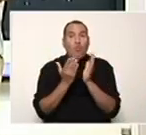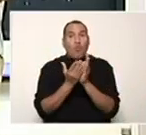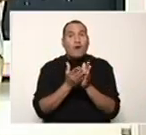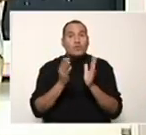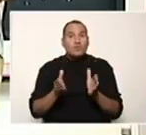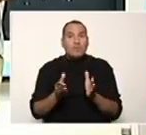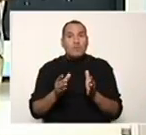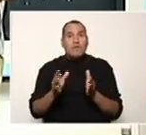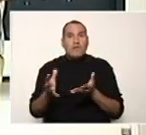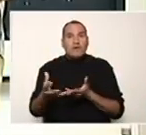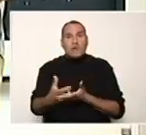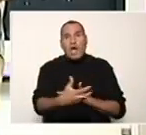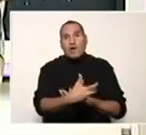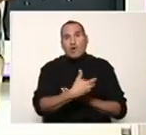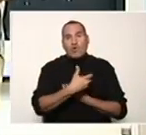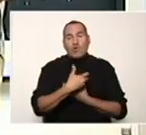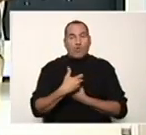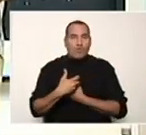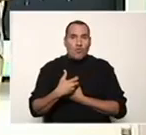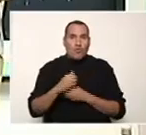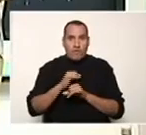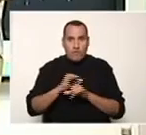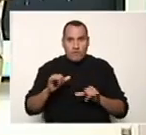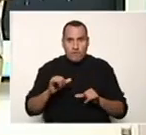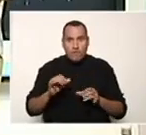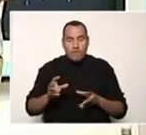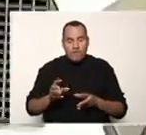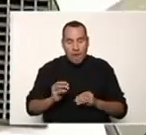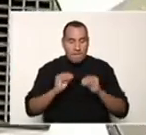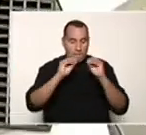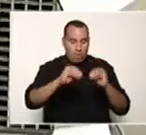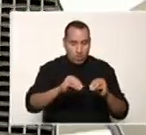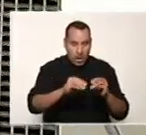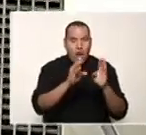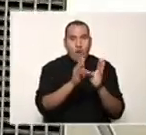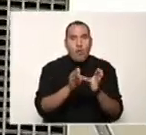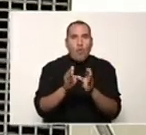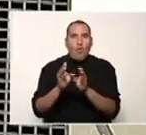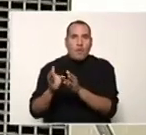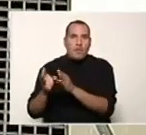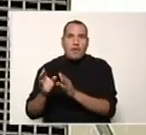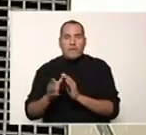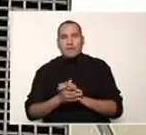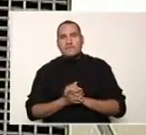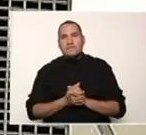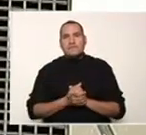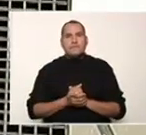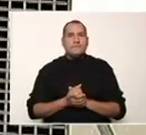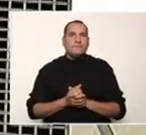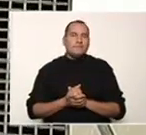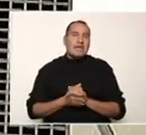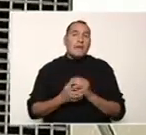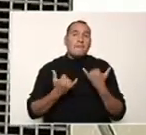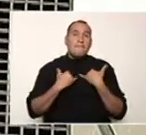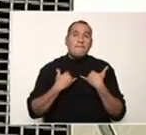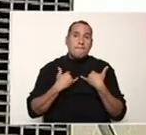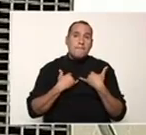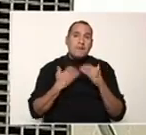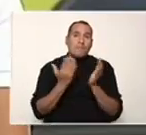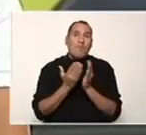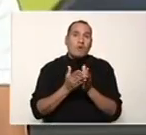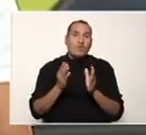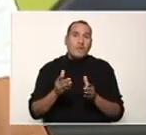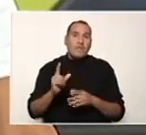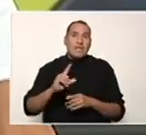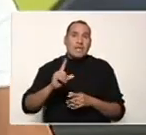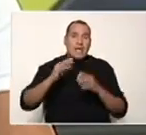recoger las fichas y colocarlas en el espacio correspondiente. Es importante que lo haga el estudiante por sí mismo y no